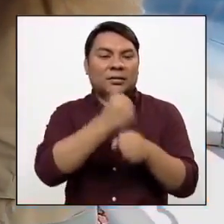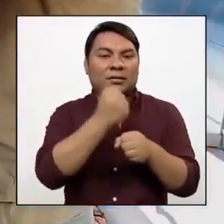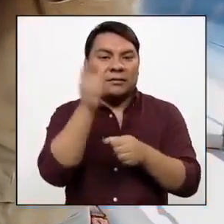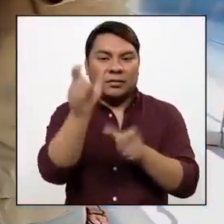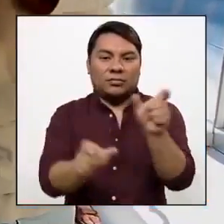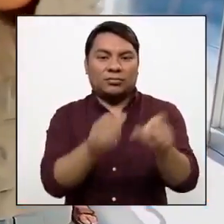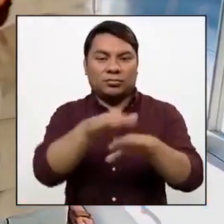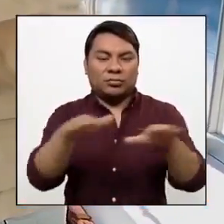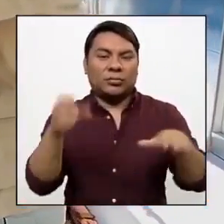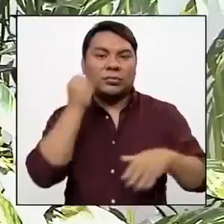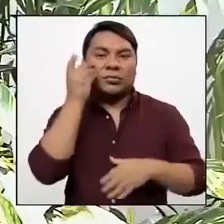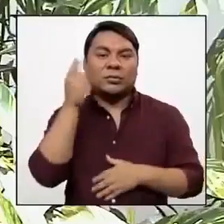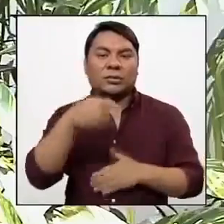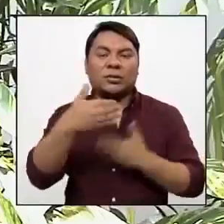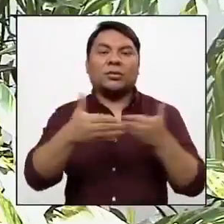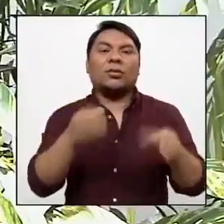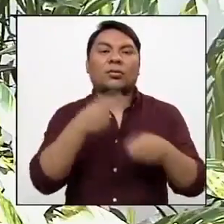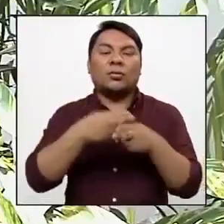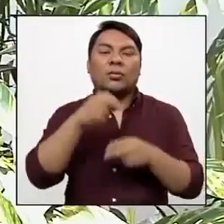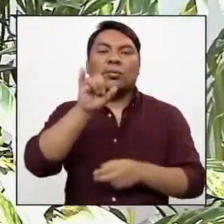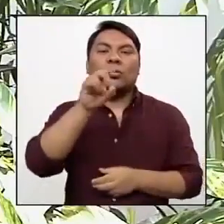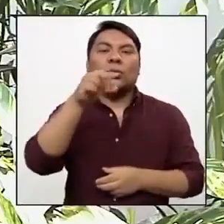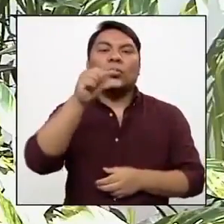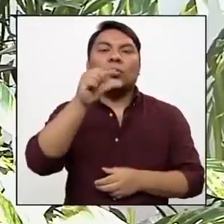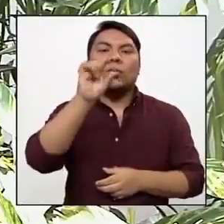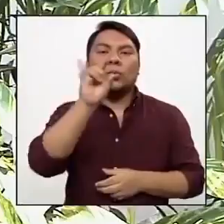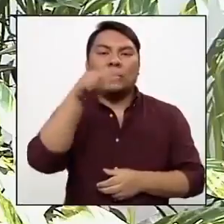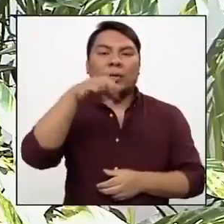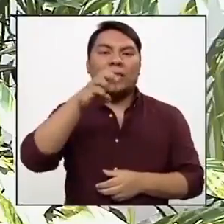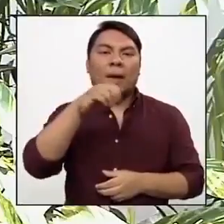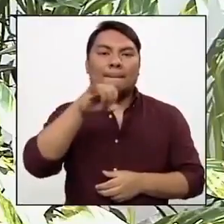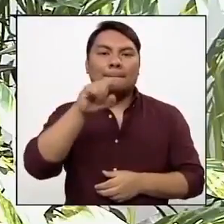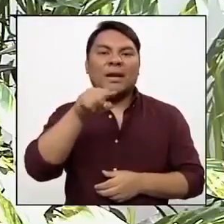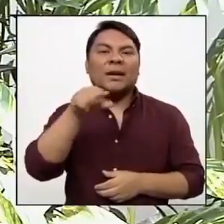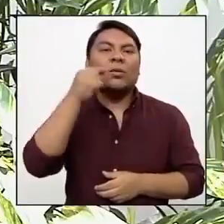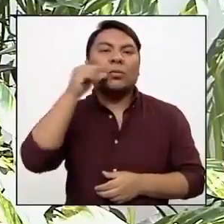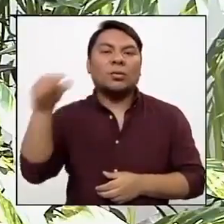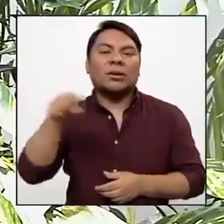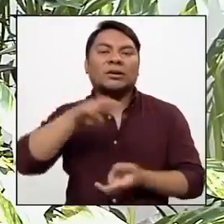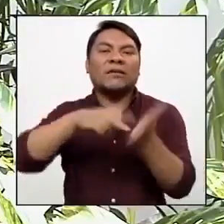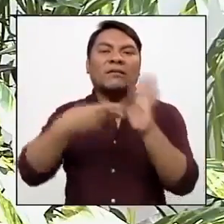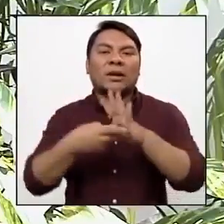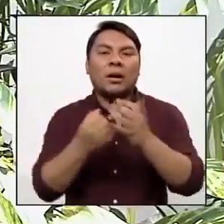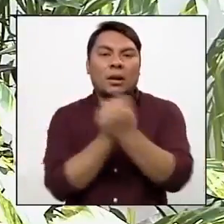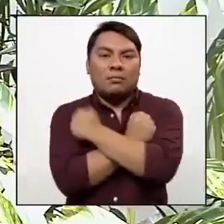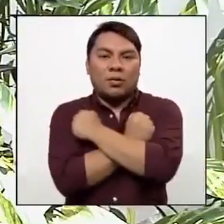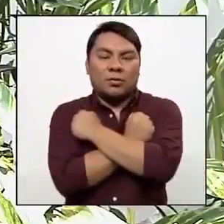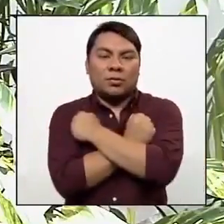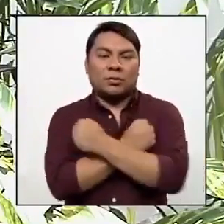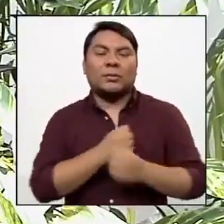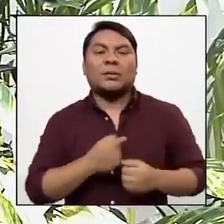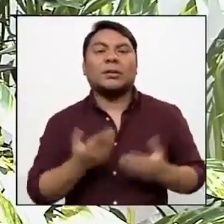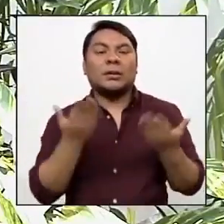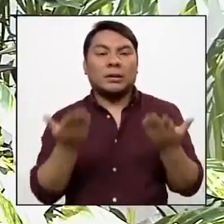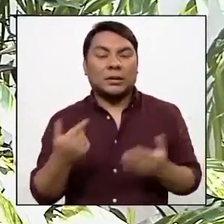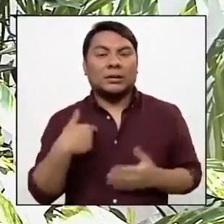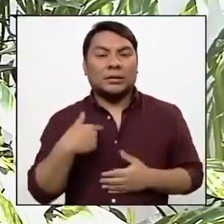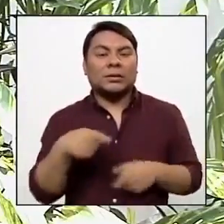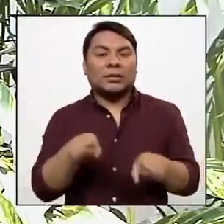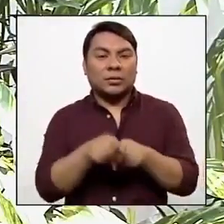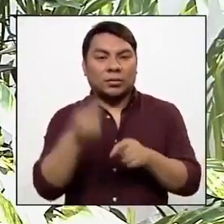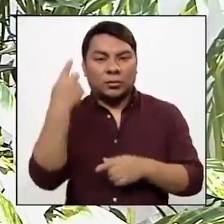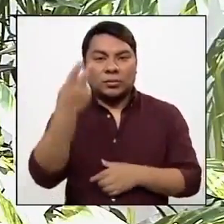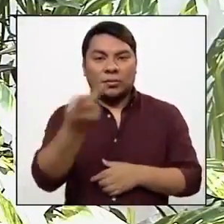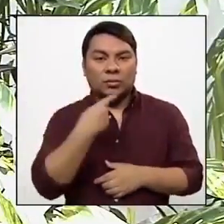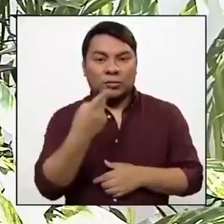de los chicos. El nombre es Munani, es una palabra quechua que significa amor. El eslogan es Soy como tú, porque